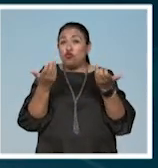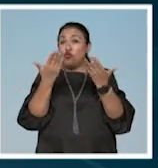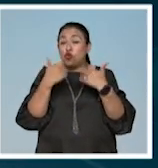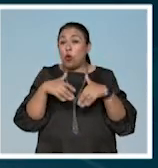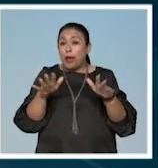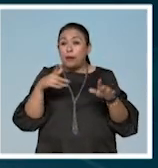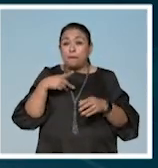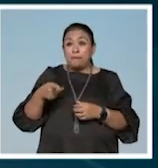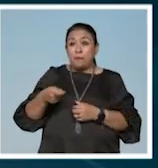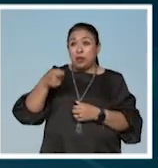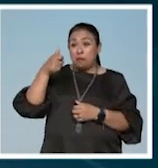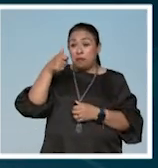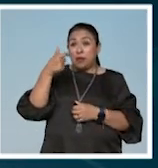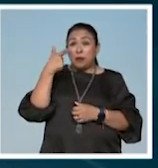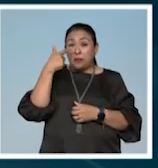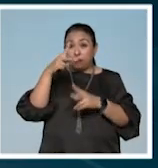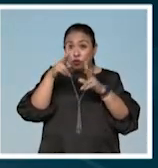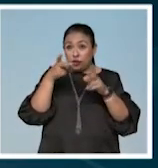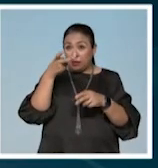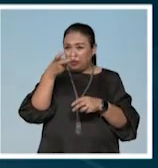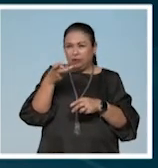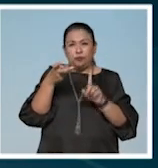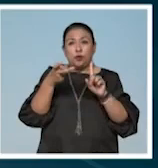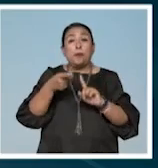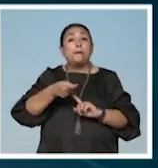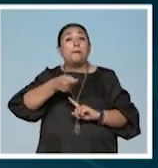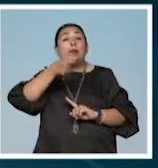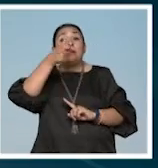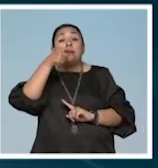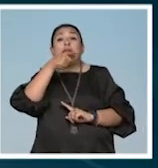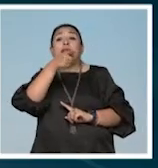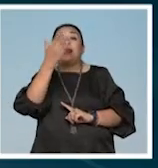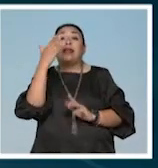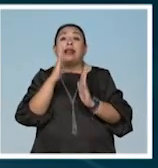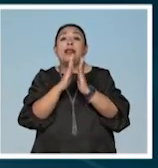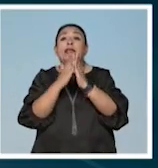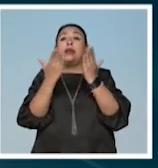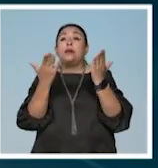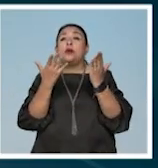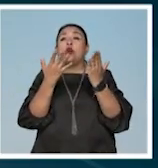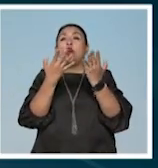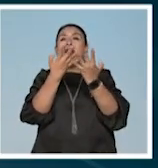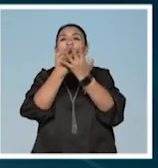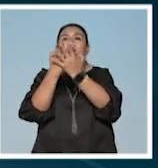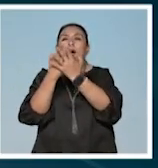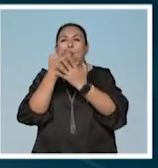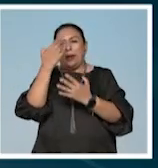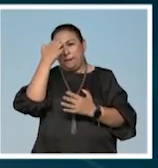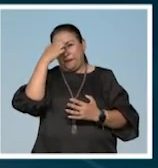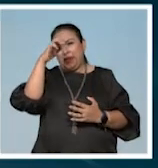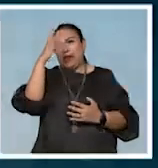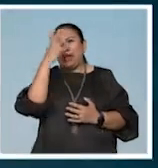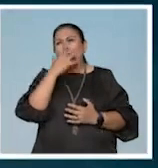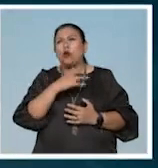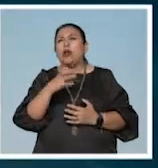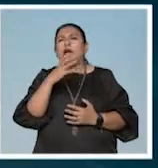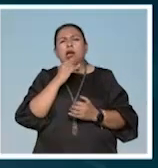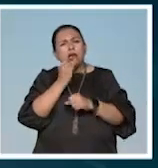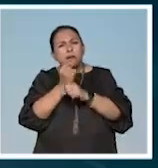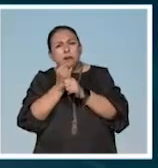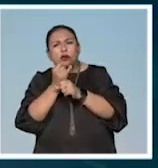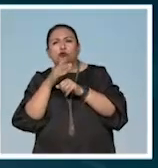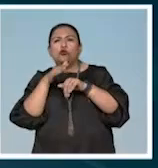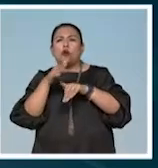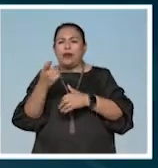No es la primera vez que aborda este tema la primera vez que lo hizo fue en el libro La jaula de la melancolía donde realiza un estudio